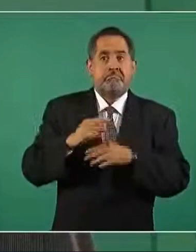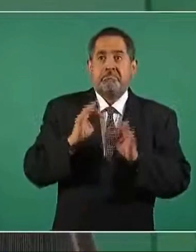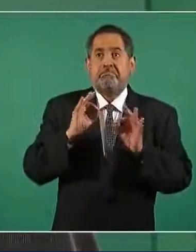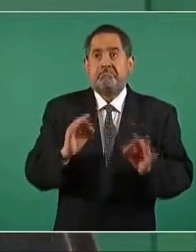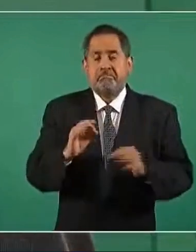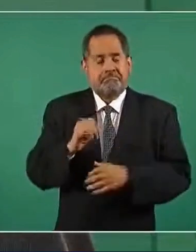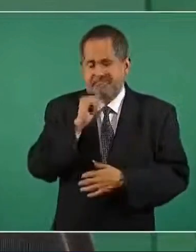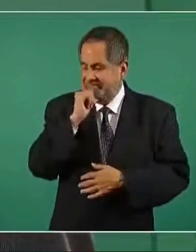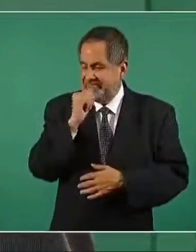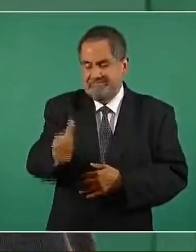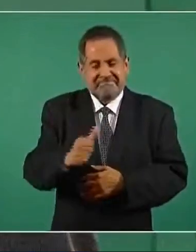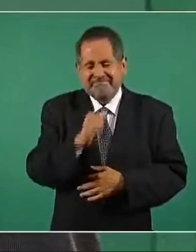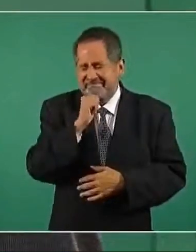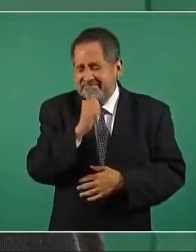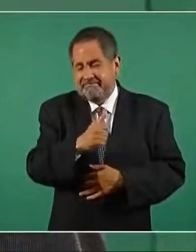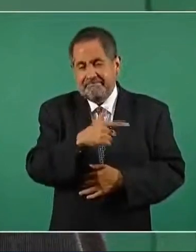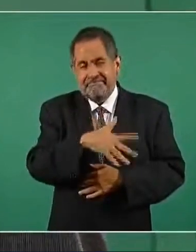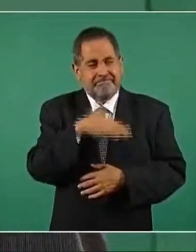lleva a nada bueno.